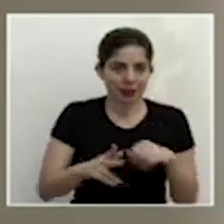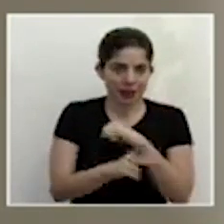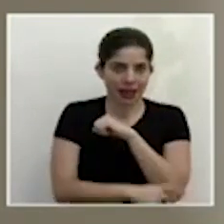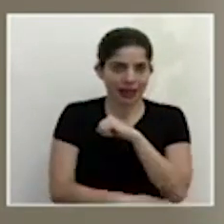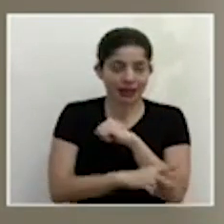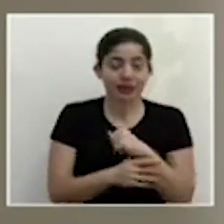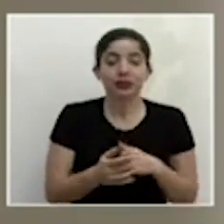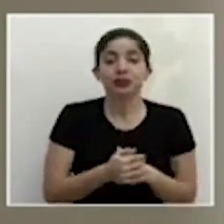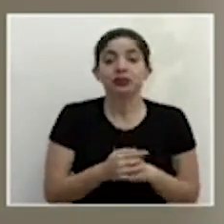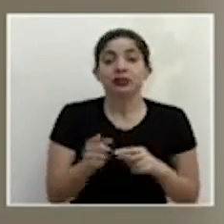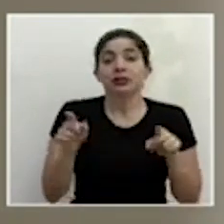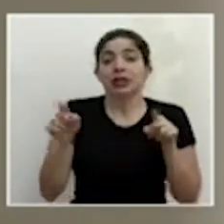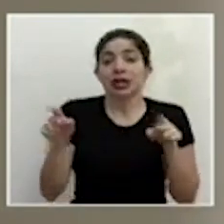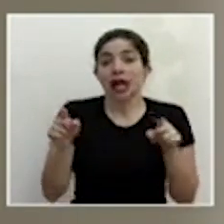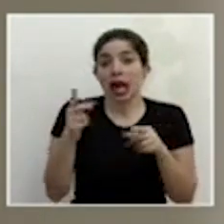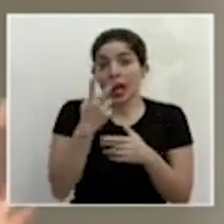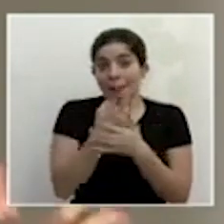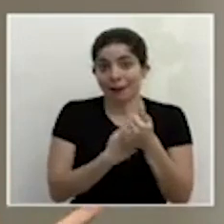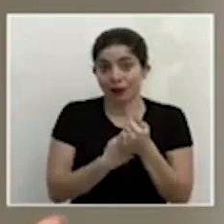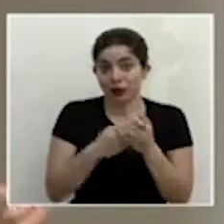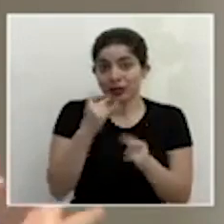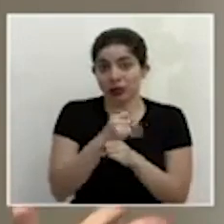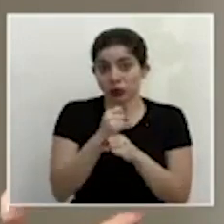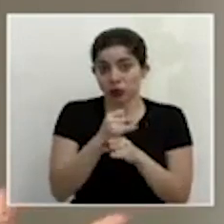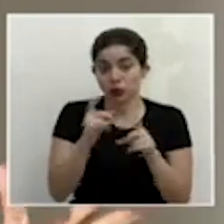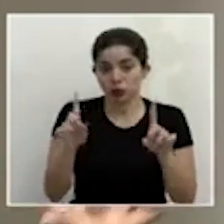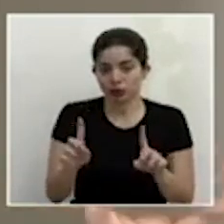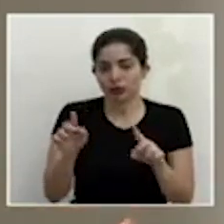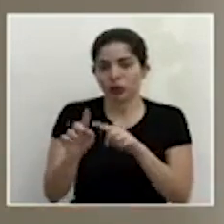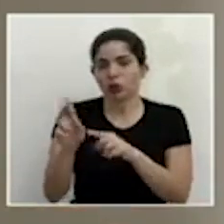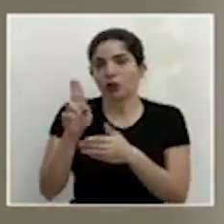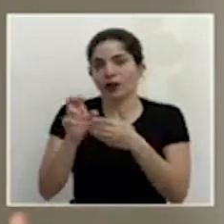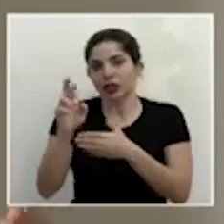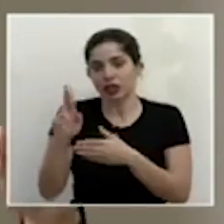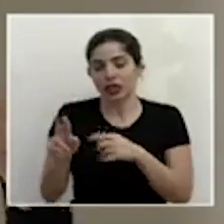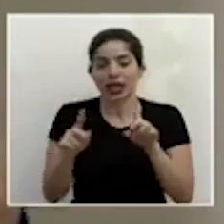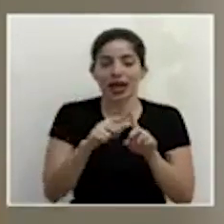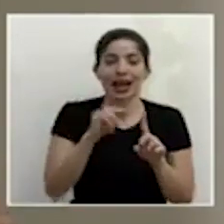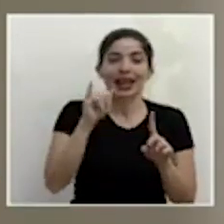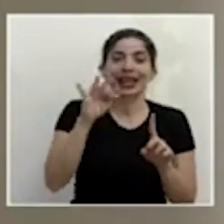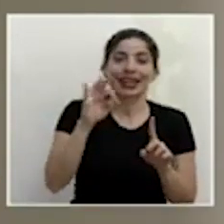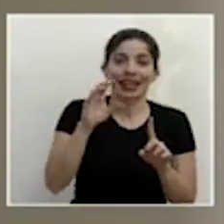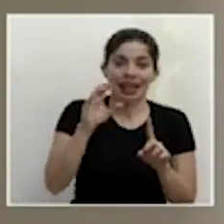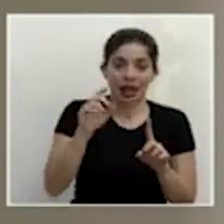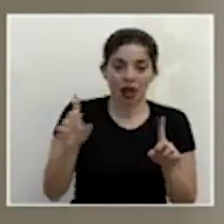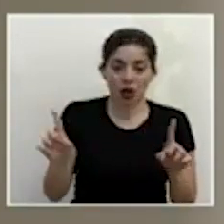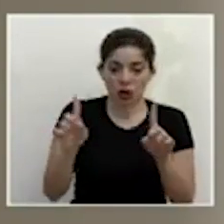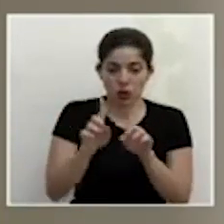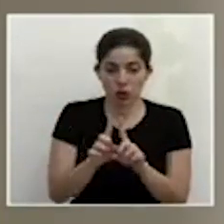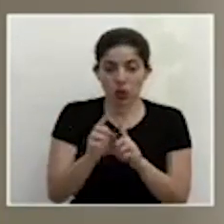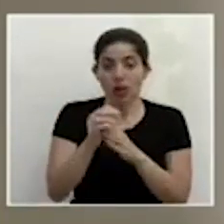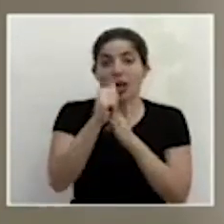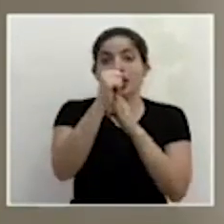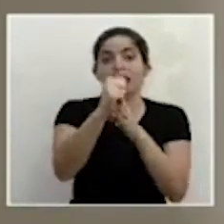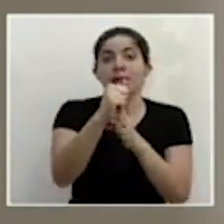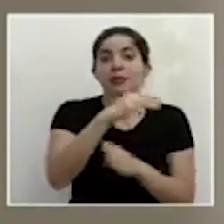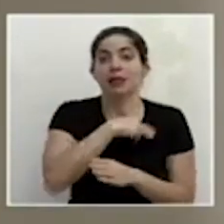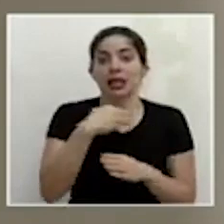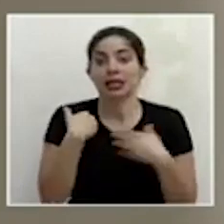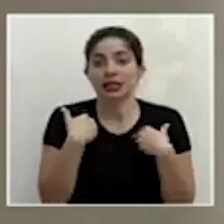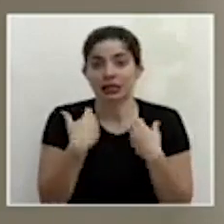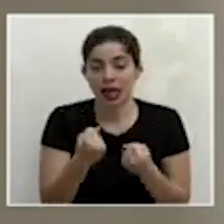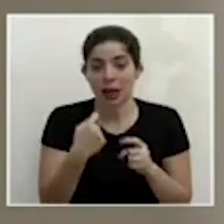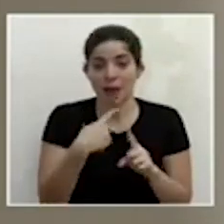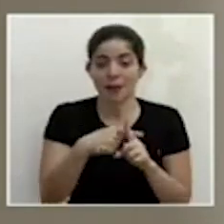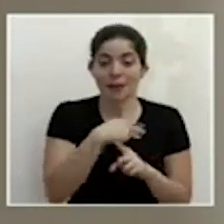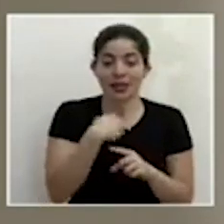y con ambas instituciones la universidad de Costa Rica INTECO y con el liderazgo del ministerio de salud y el ministerio de